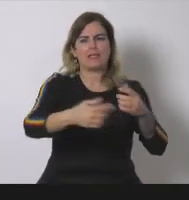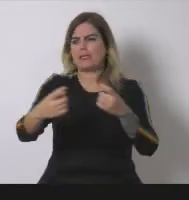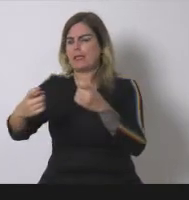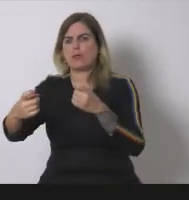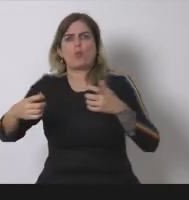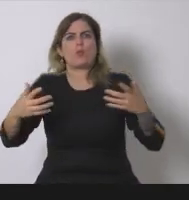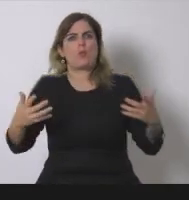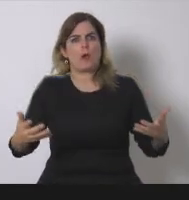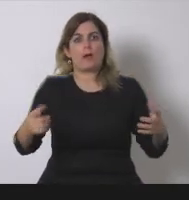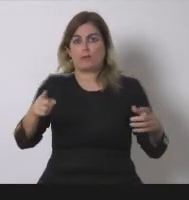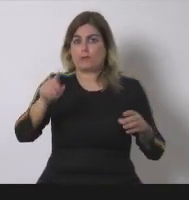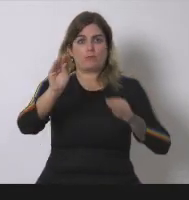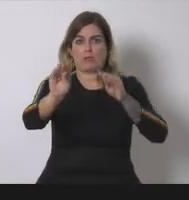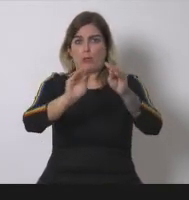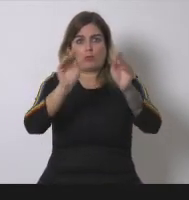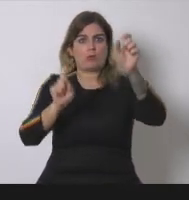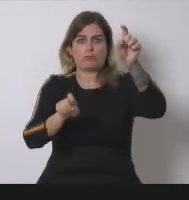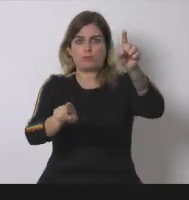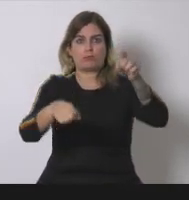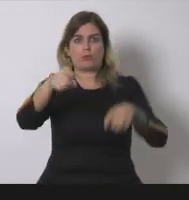sería la pregunta fundamental